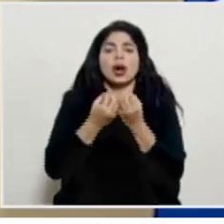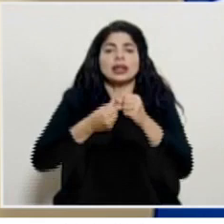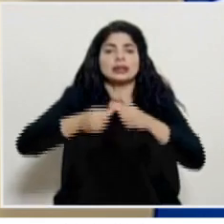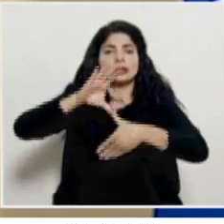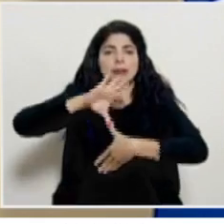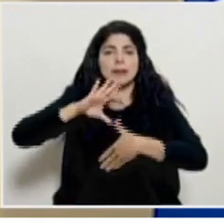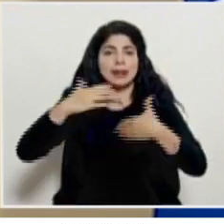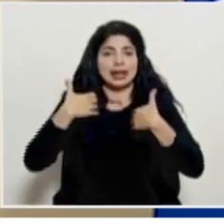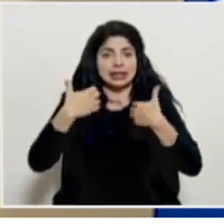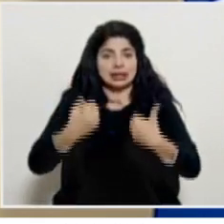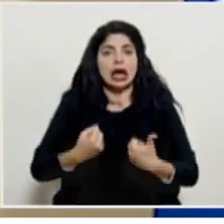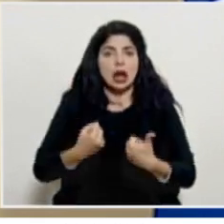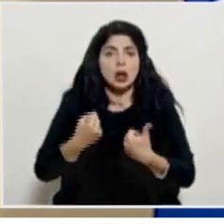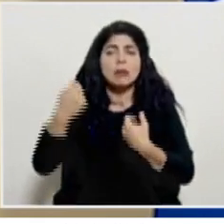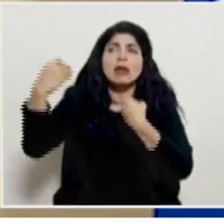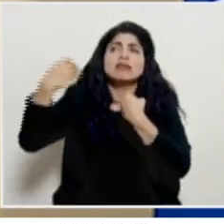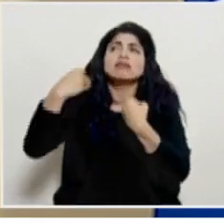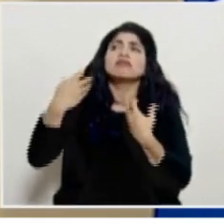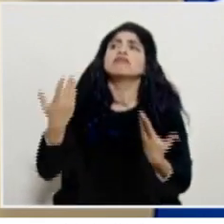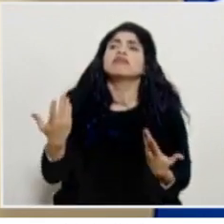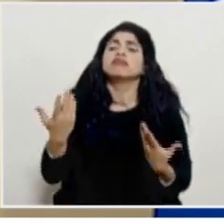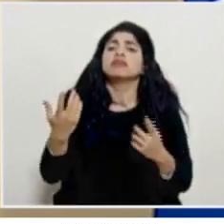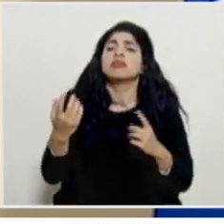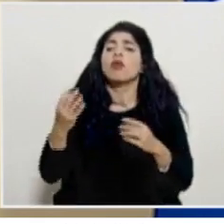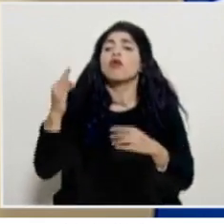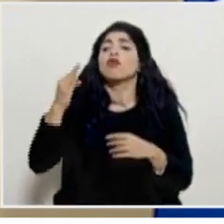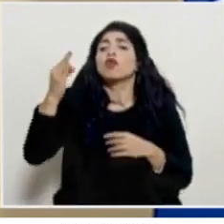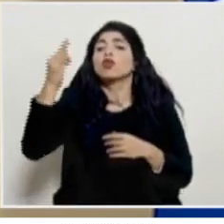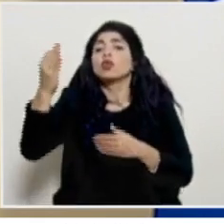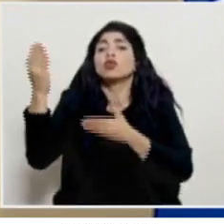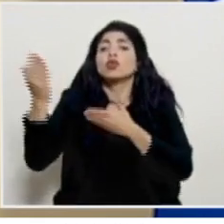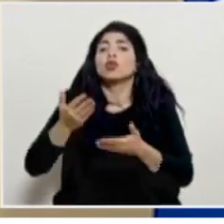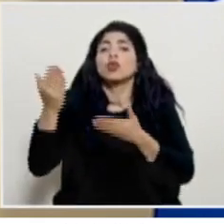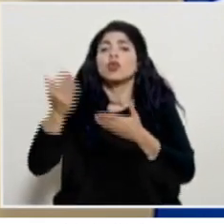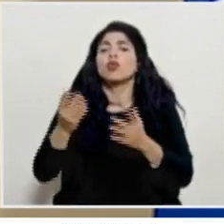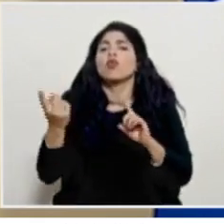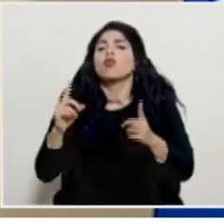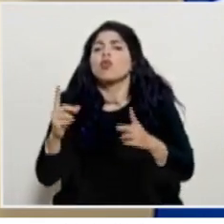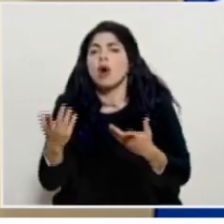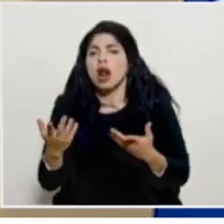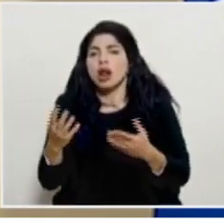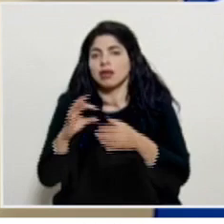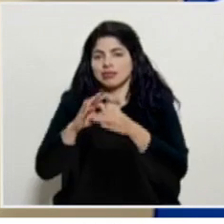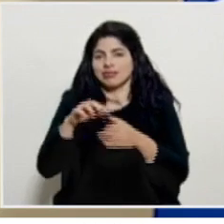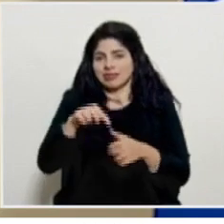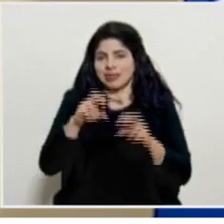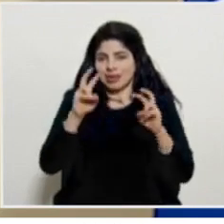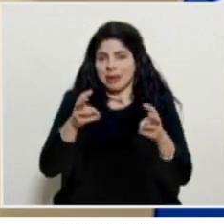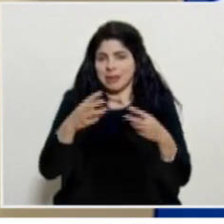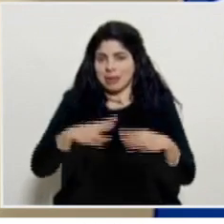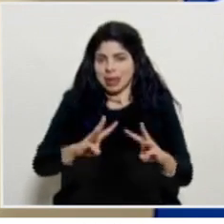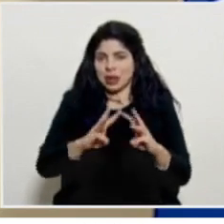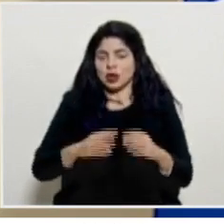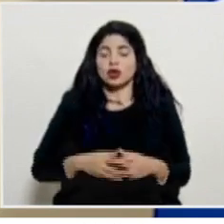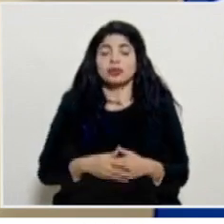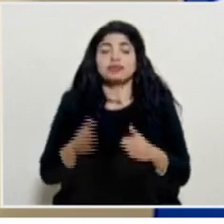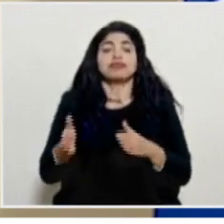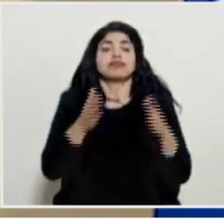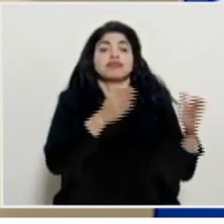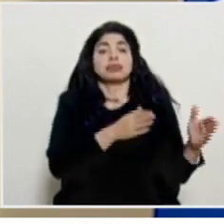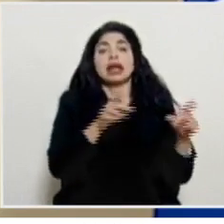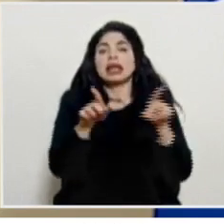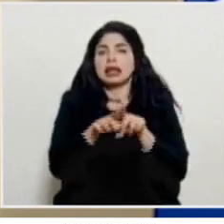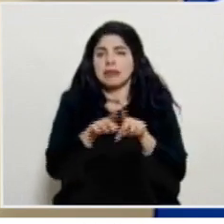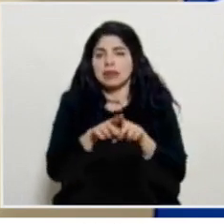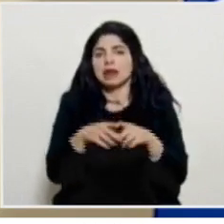la Salud para entender cuáles serían las futuras entregas de vacunas al respecto. También, y